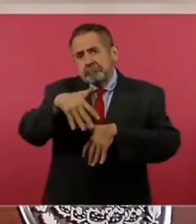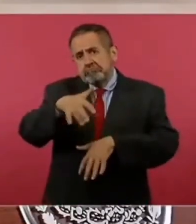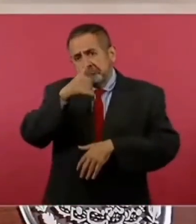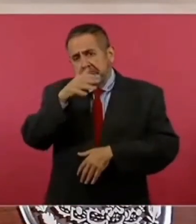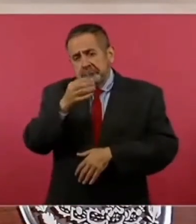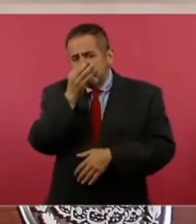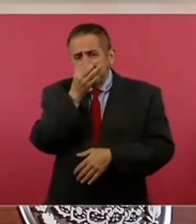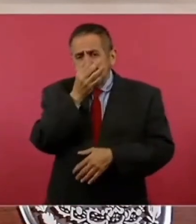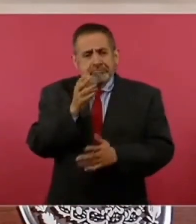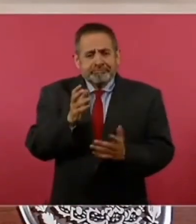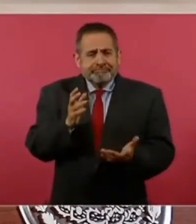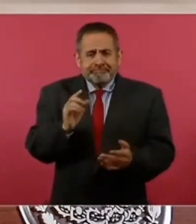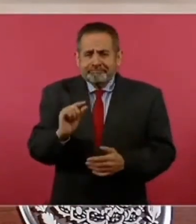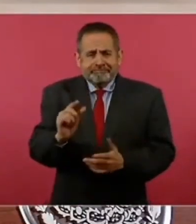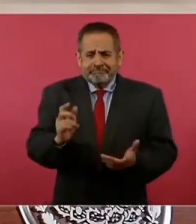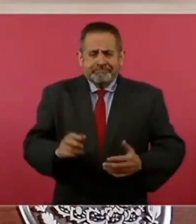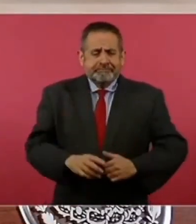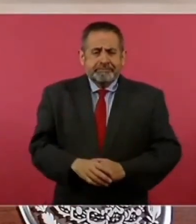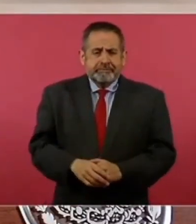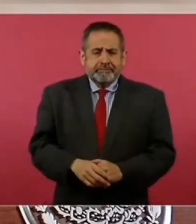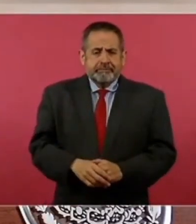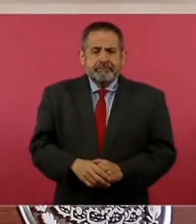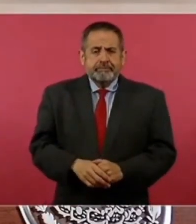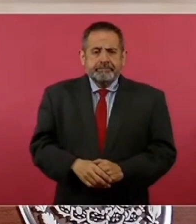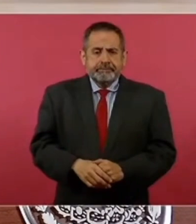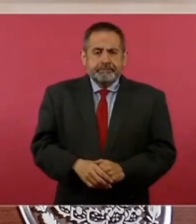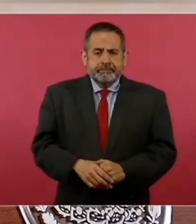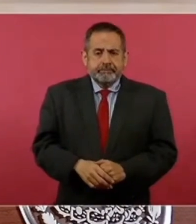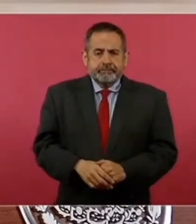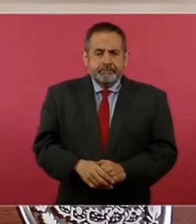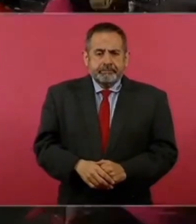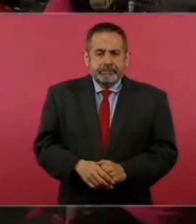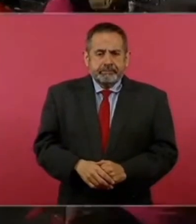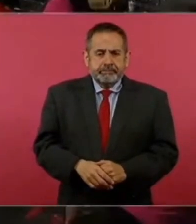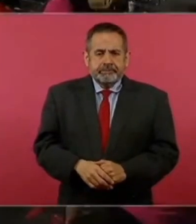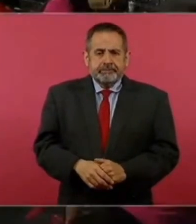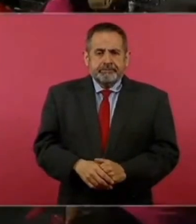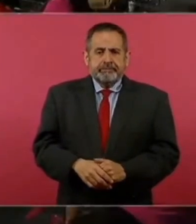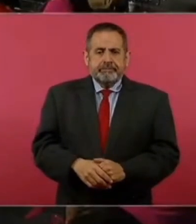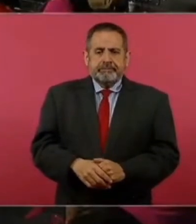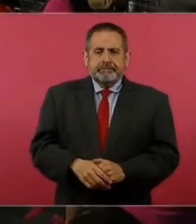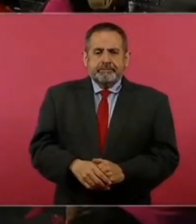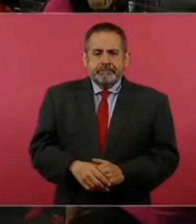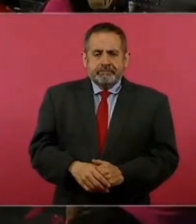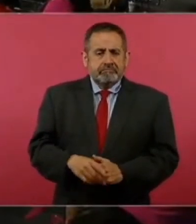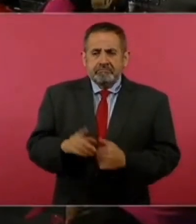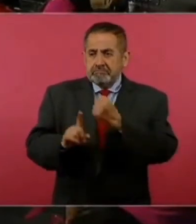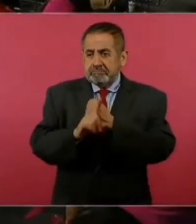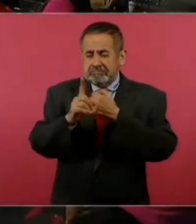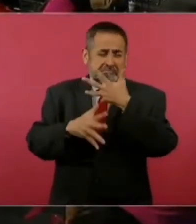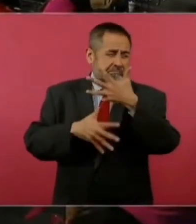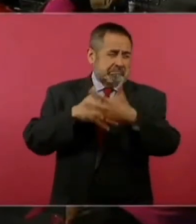y sin problemas.